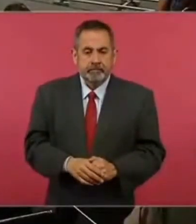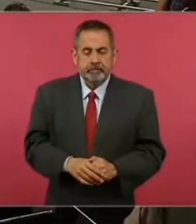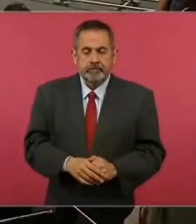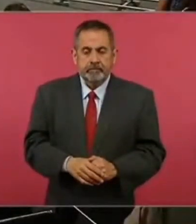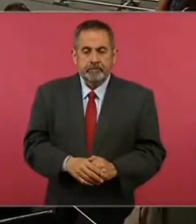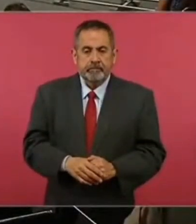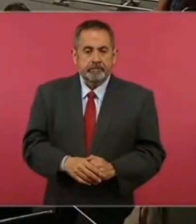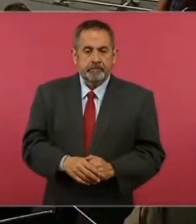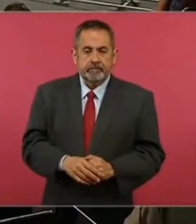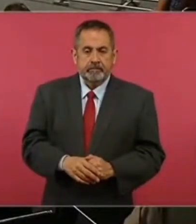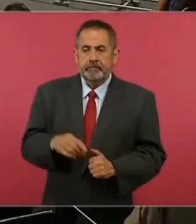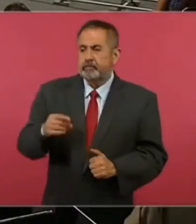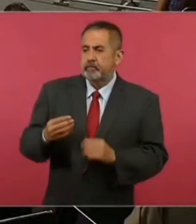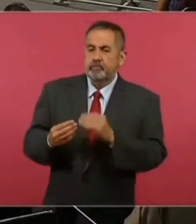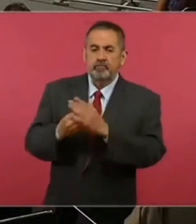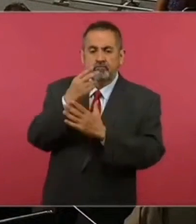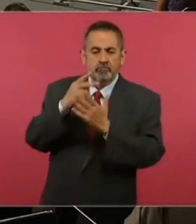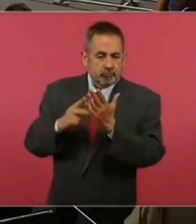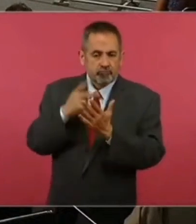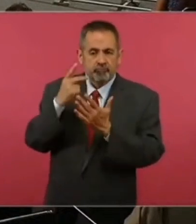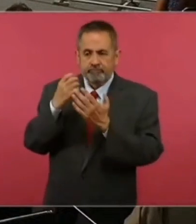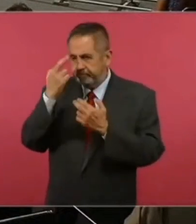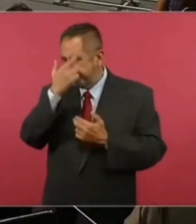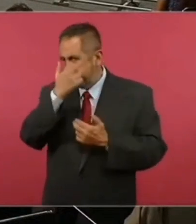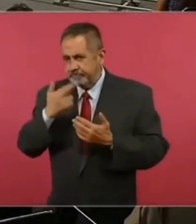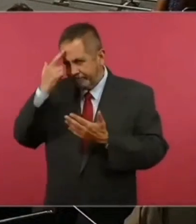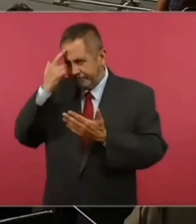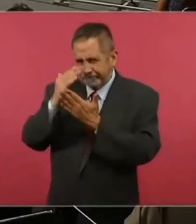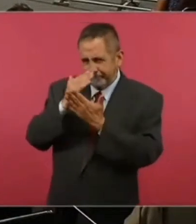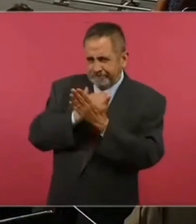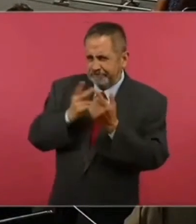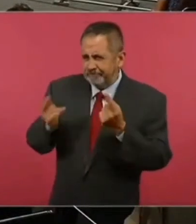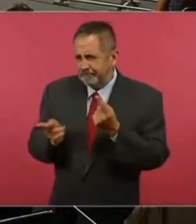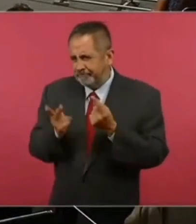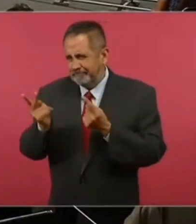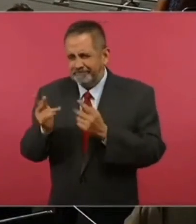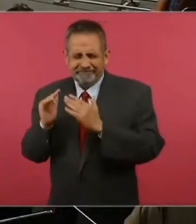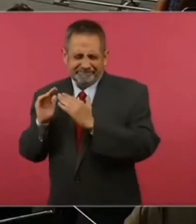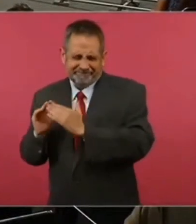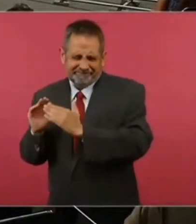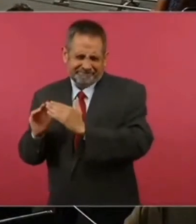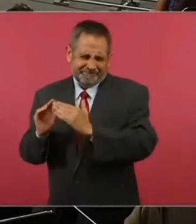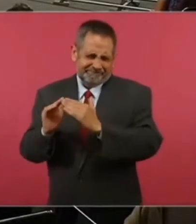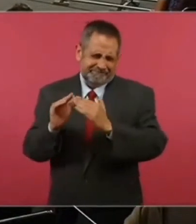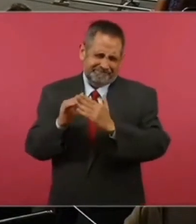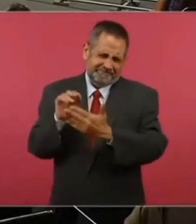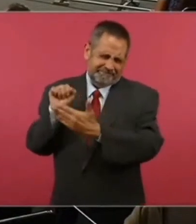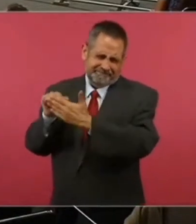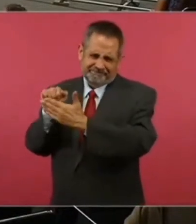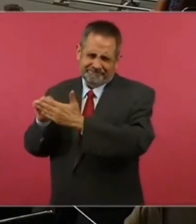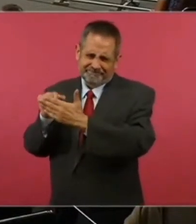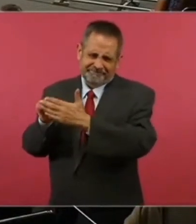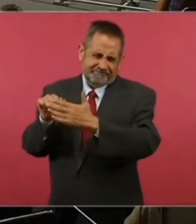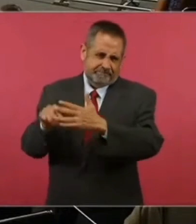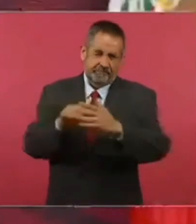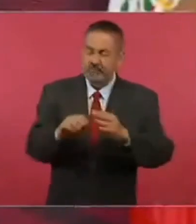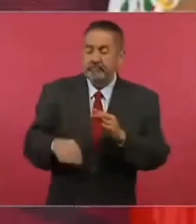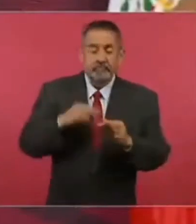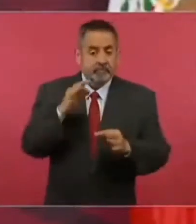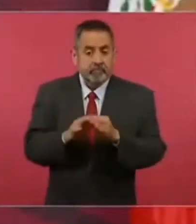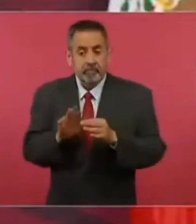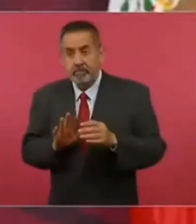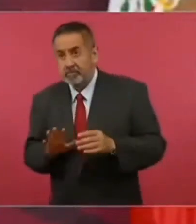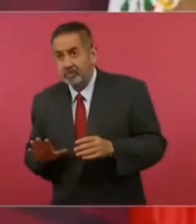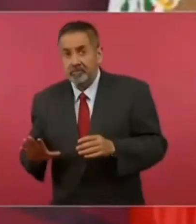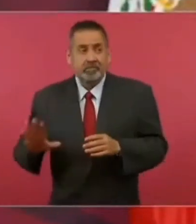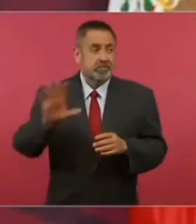un nuevo censo, una revisión, casa por casa. y lo estamos haciendo en todo